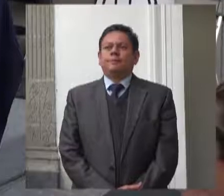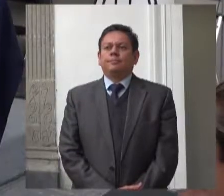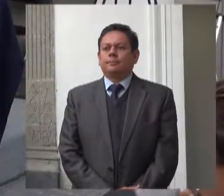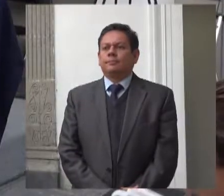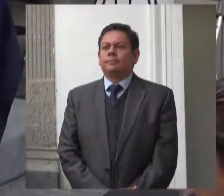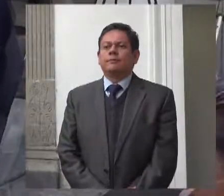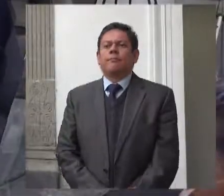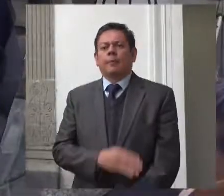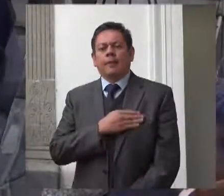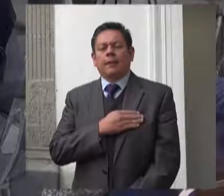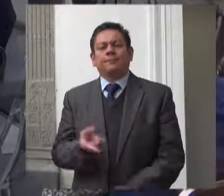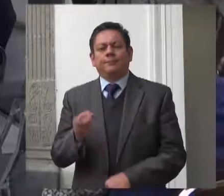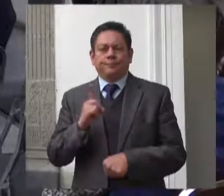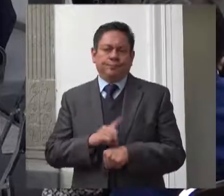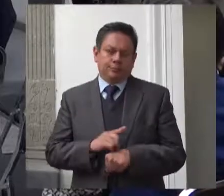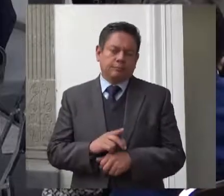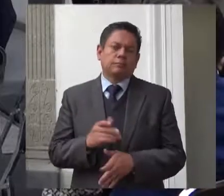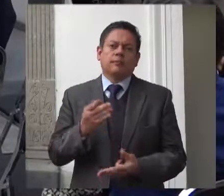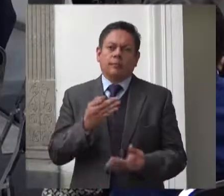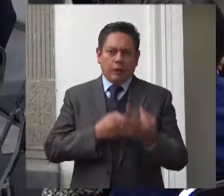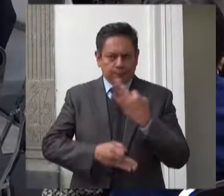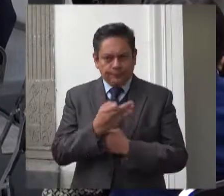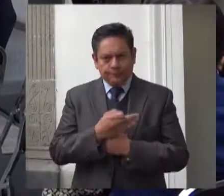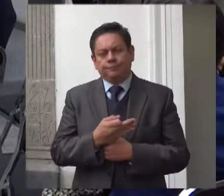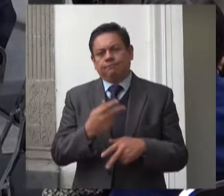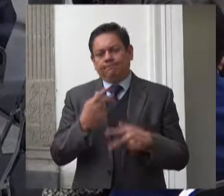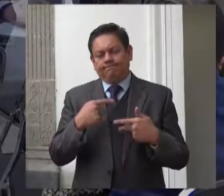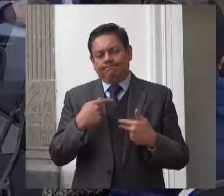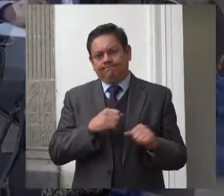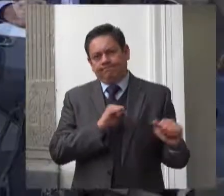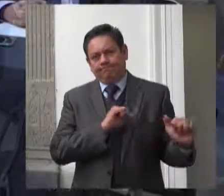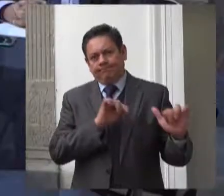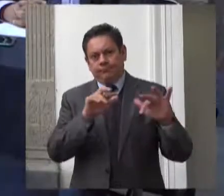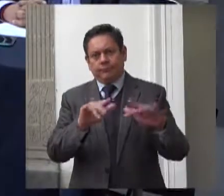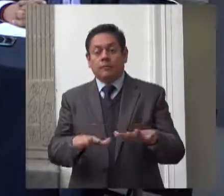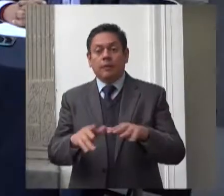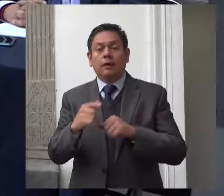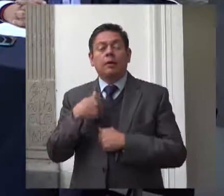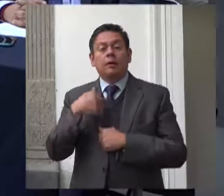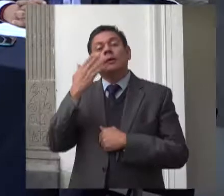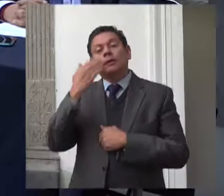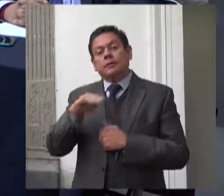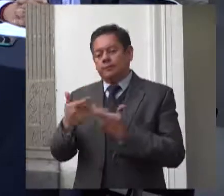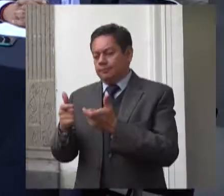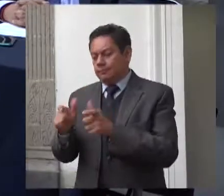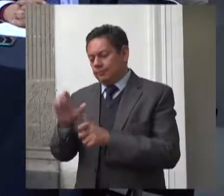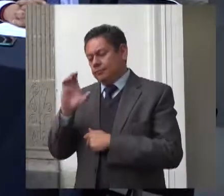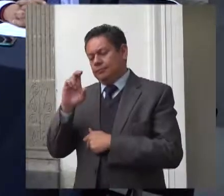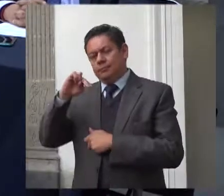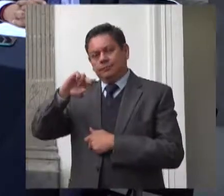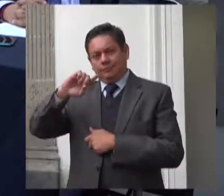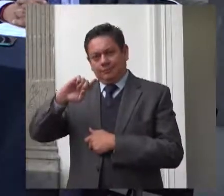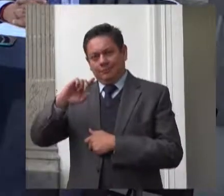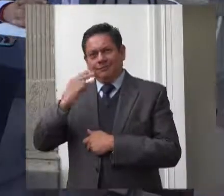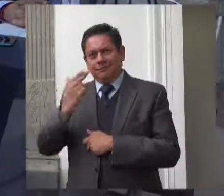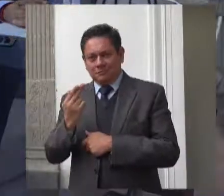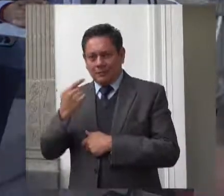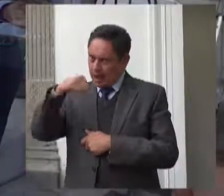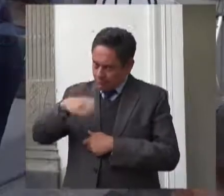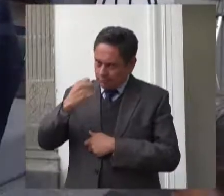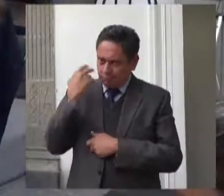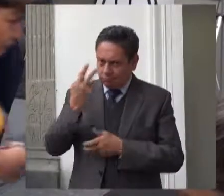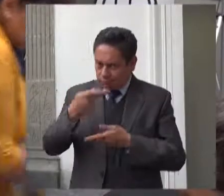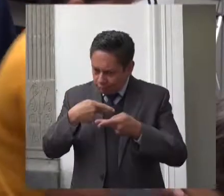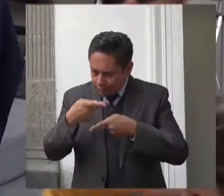Buenos días a todas y todos los presentes a nombre de la Comisión Nacional de los Derechos Humanos. Les estamos muy agradecidos y